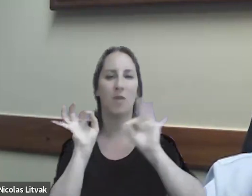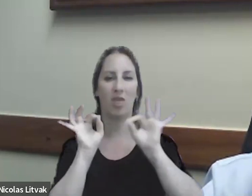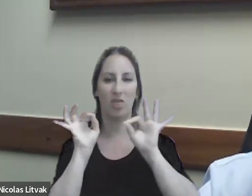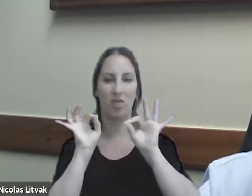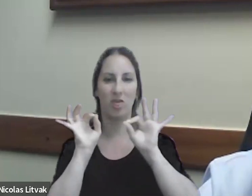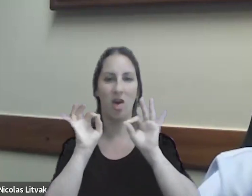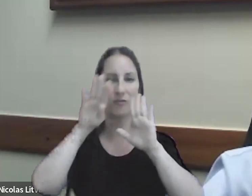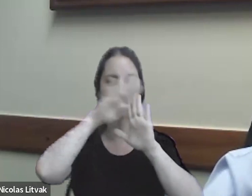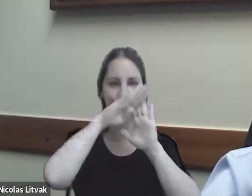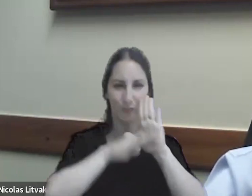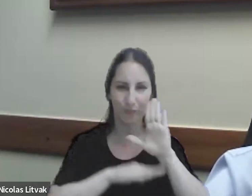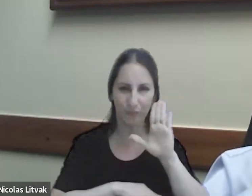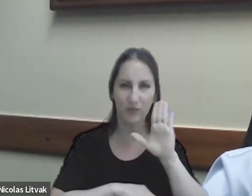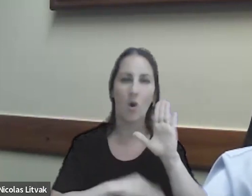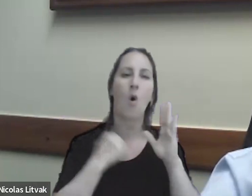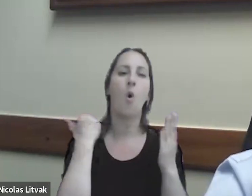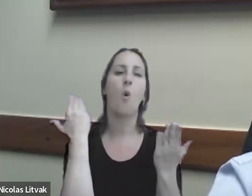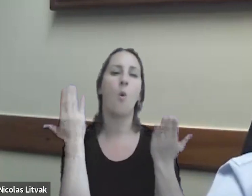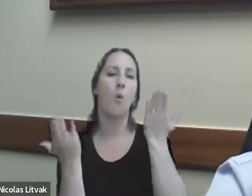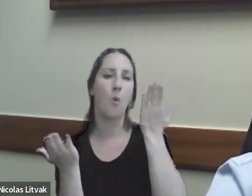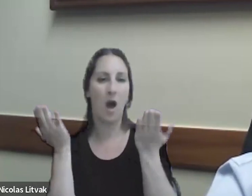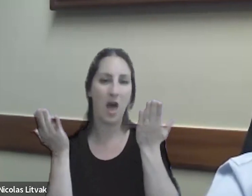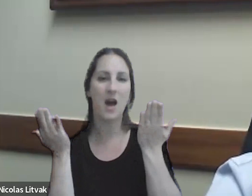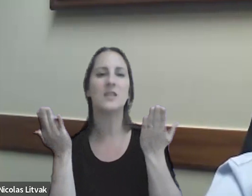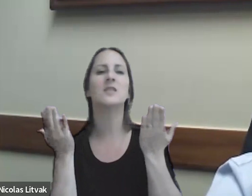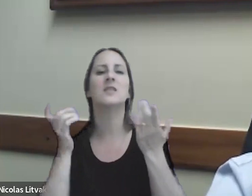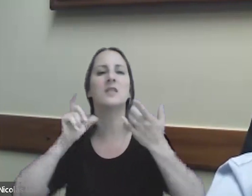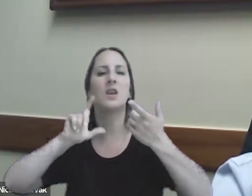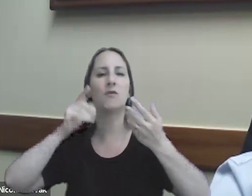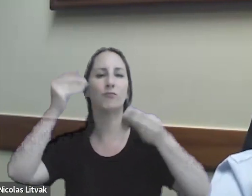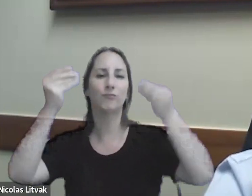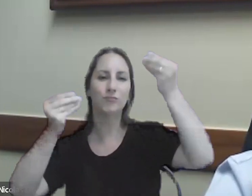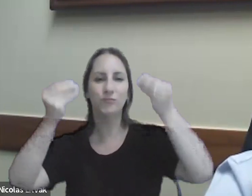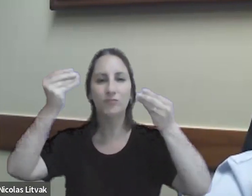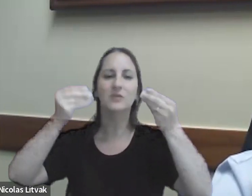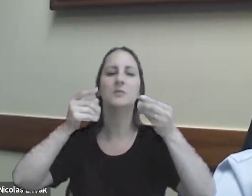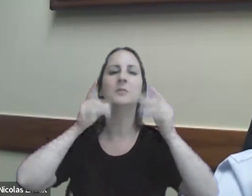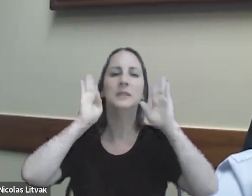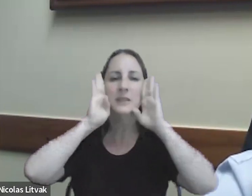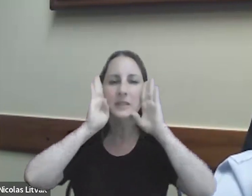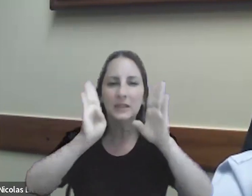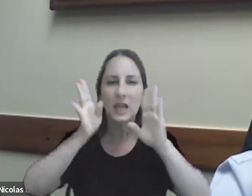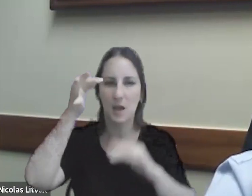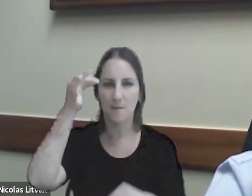balance o del segmento de la transacción específica que